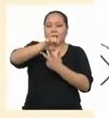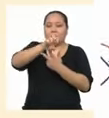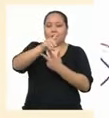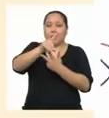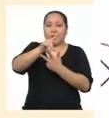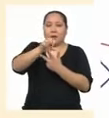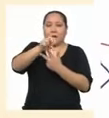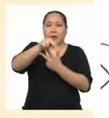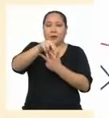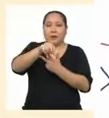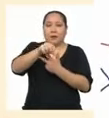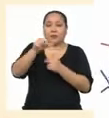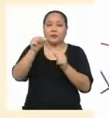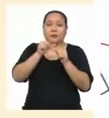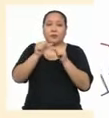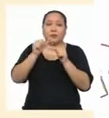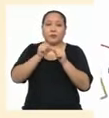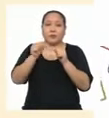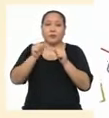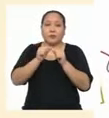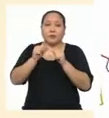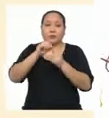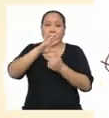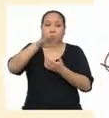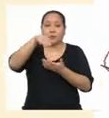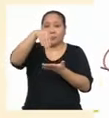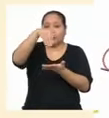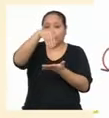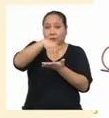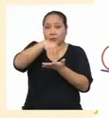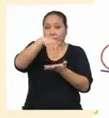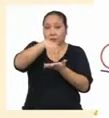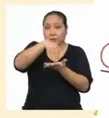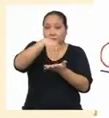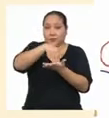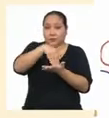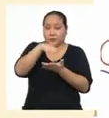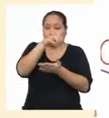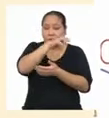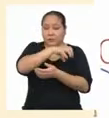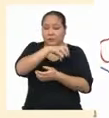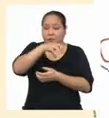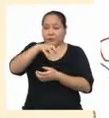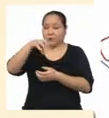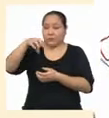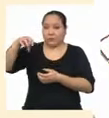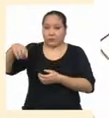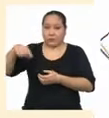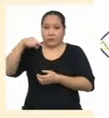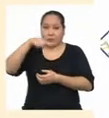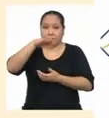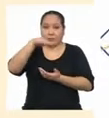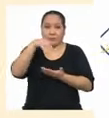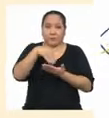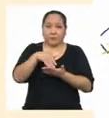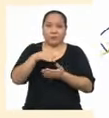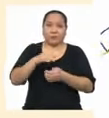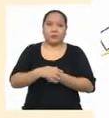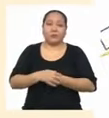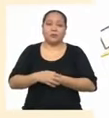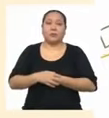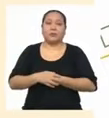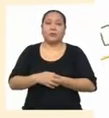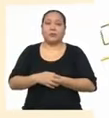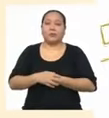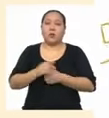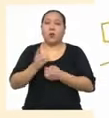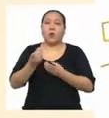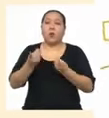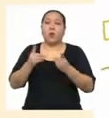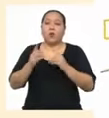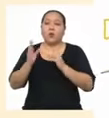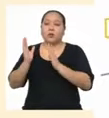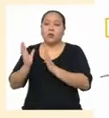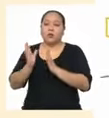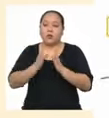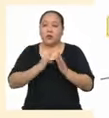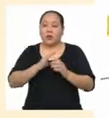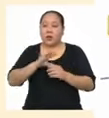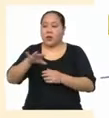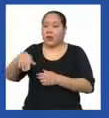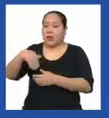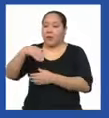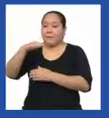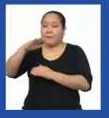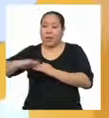valores que se encuentran justo al medio del conjunto de datos Cuando se ordena de menor